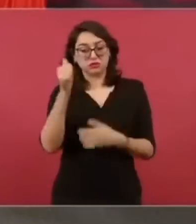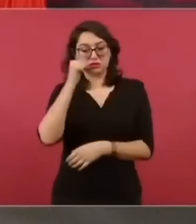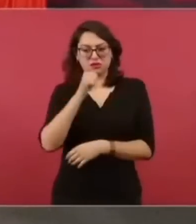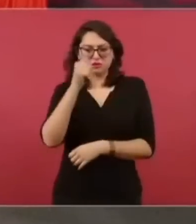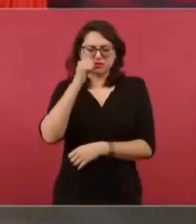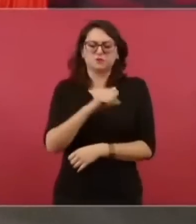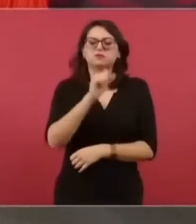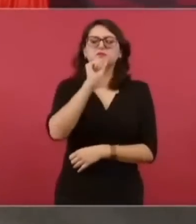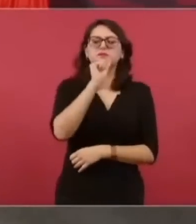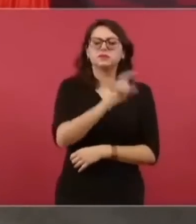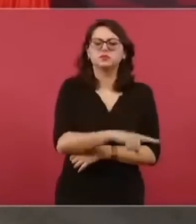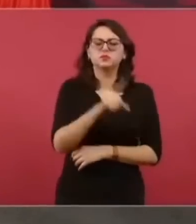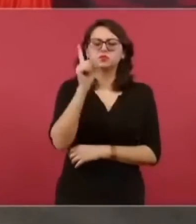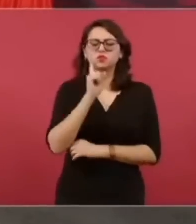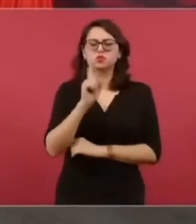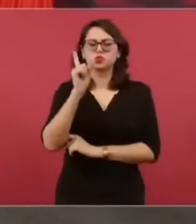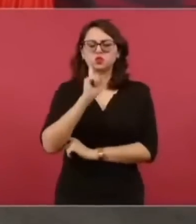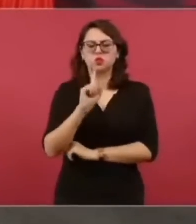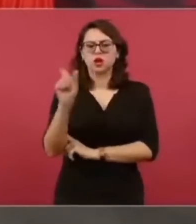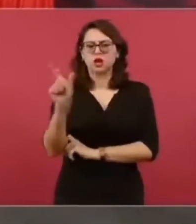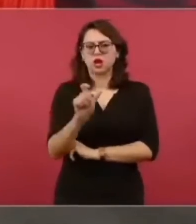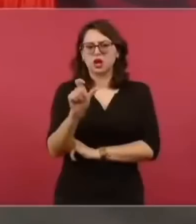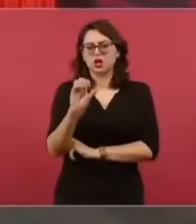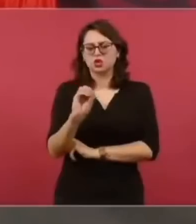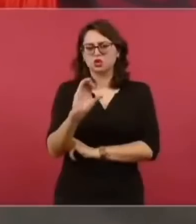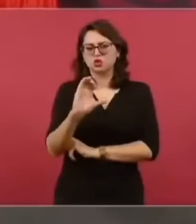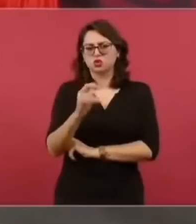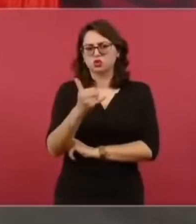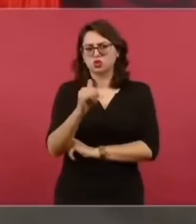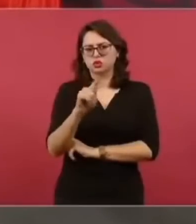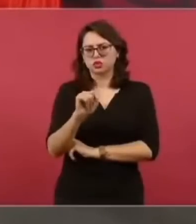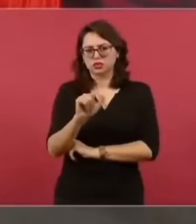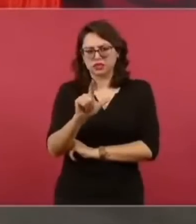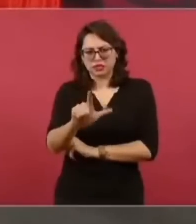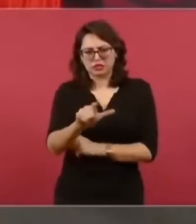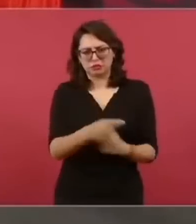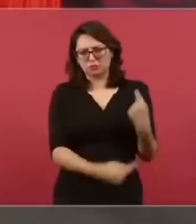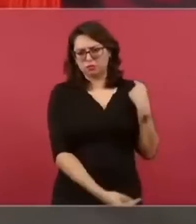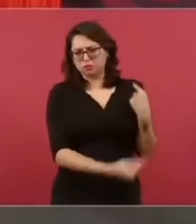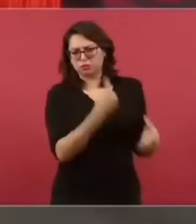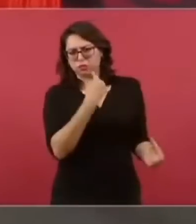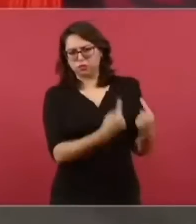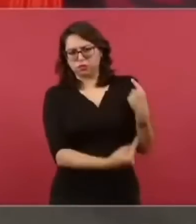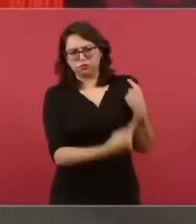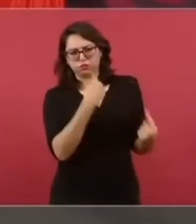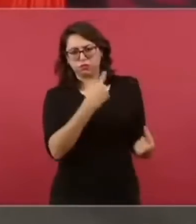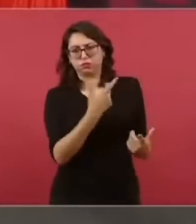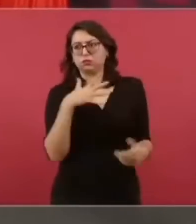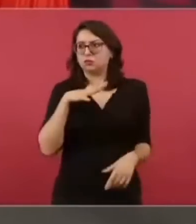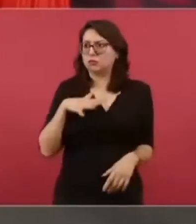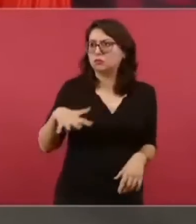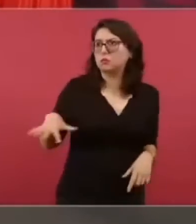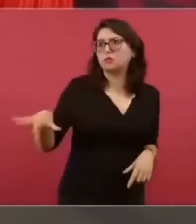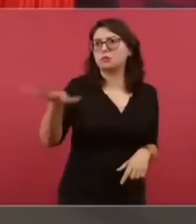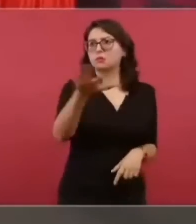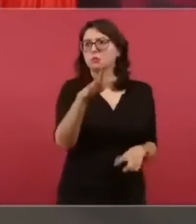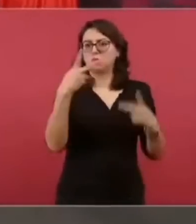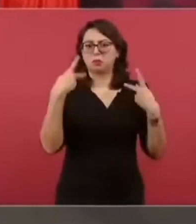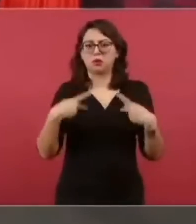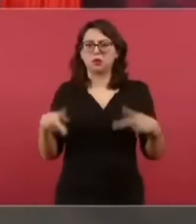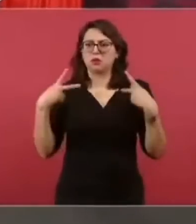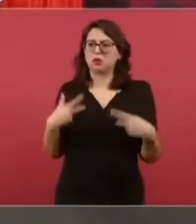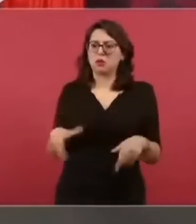Y han estado siempre en contra de la mayoría del pueblo, de los pobres,